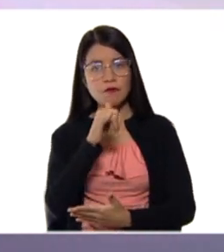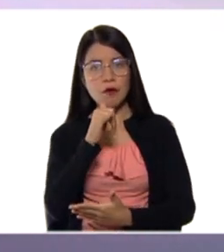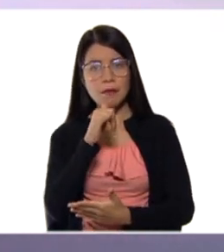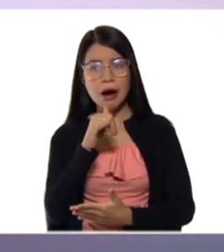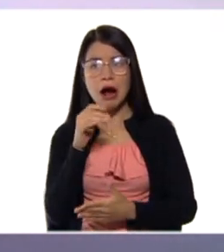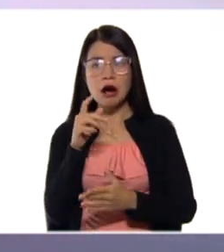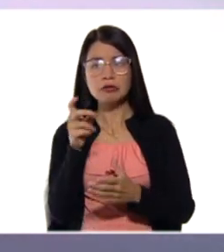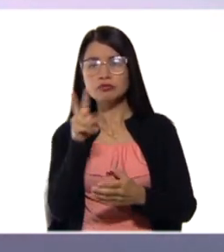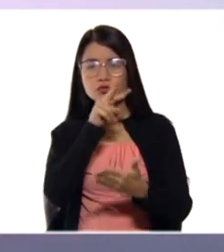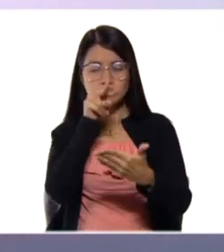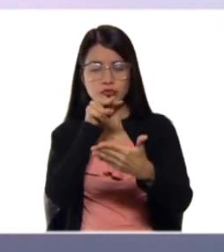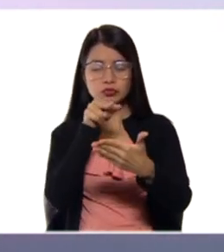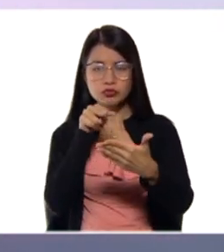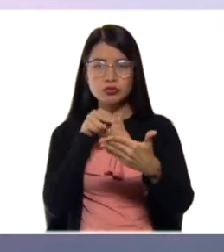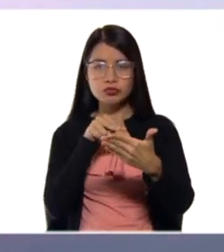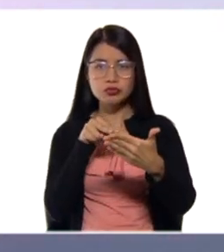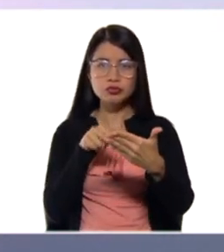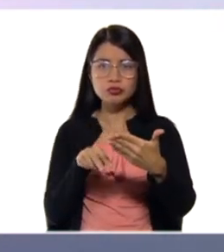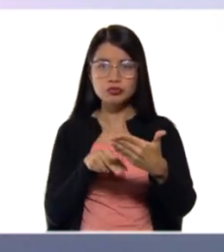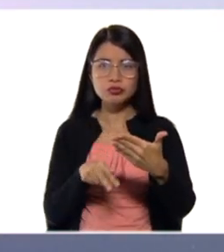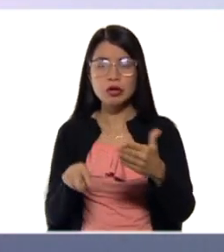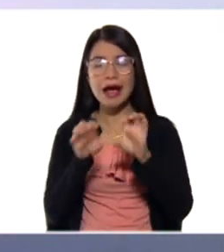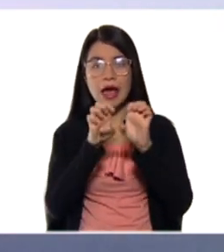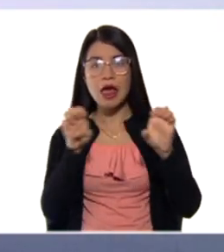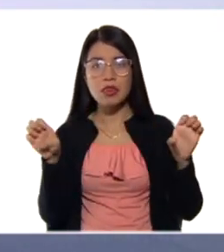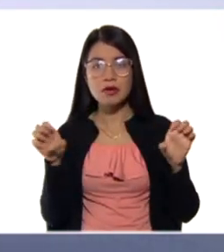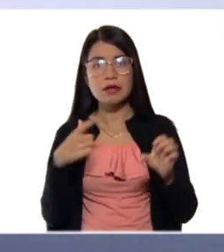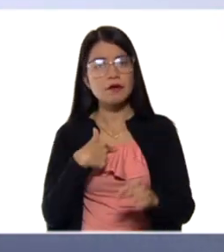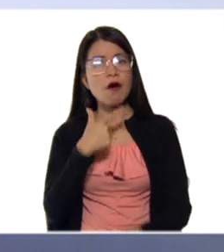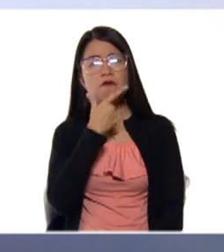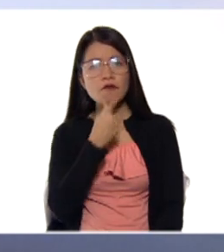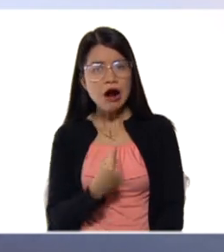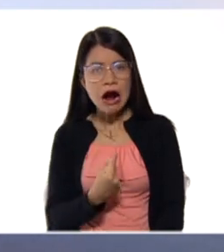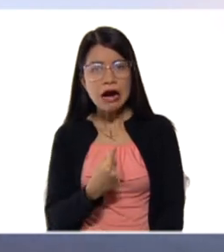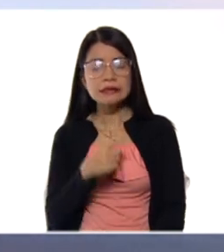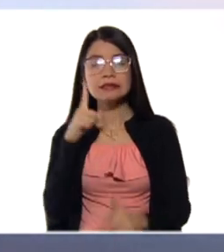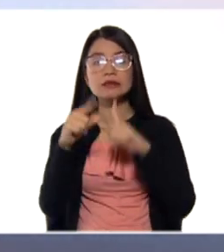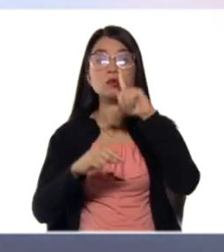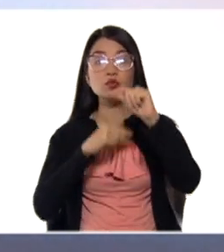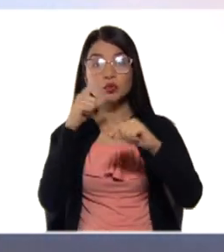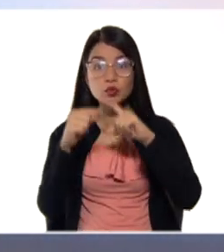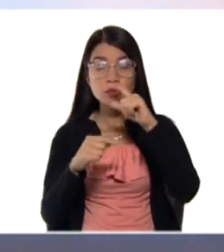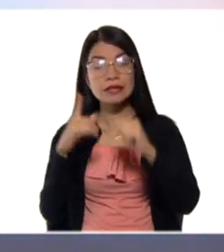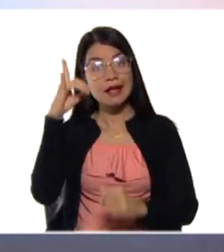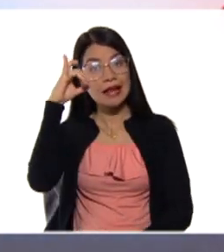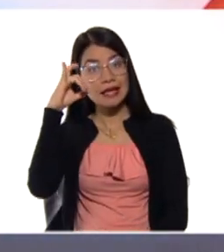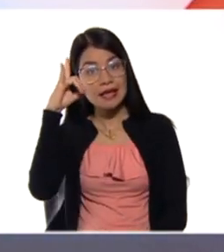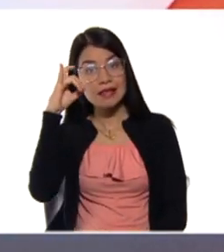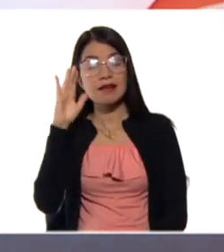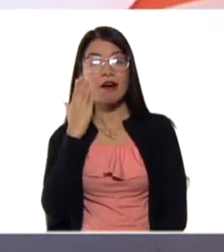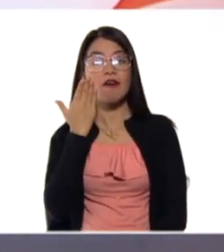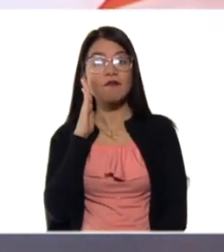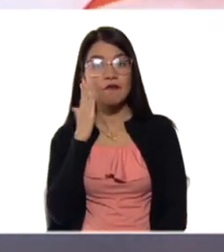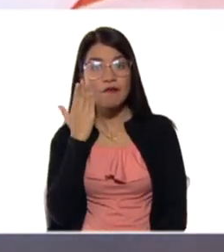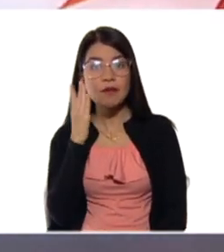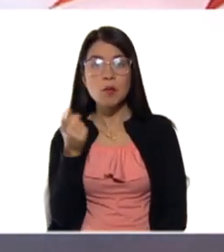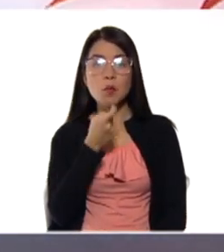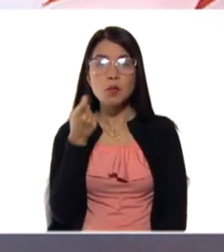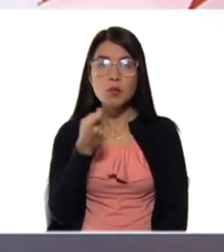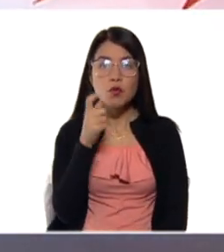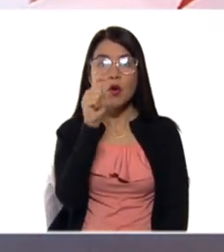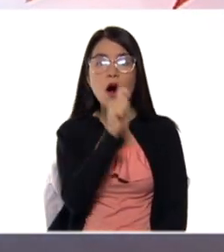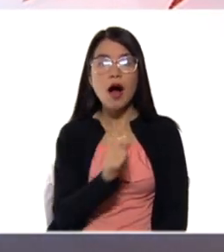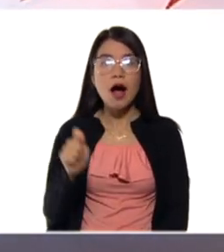todas las noticias educativas y lo hago de una manera muy sencilla. En Twitter, Instagram y Facebook, busco arroba